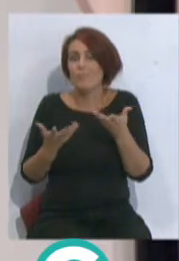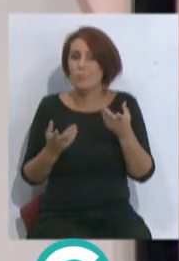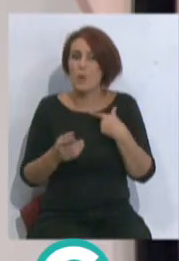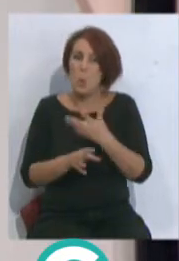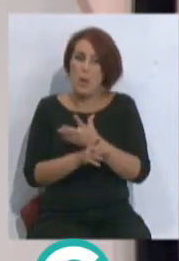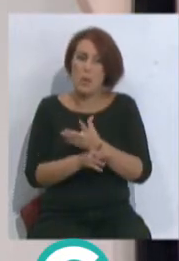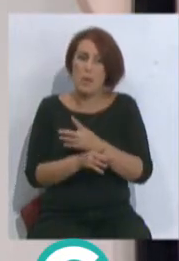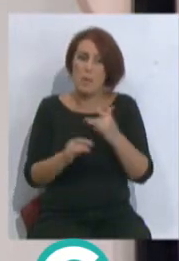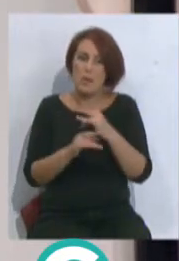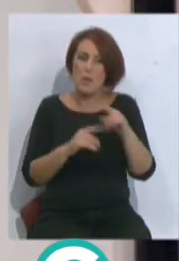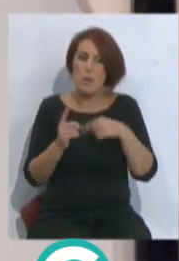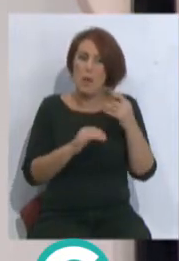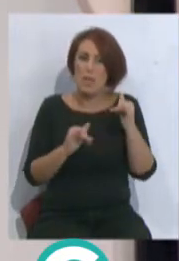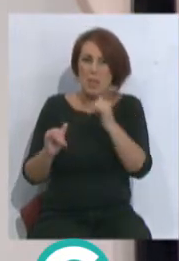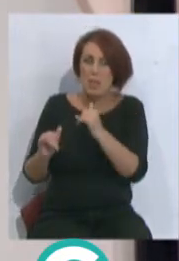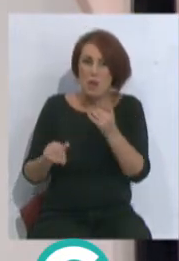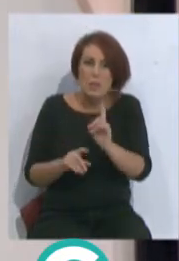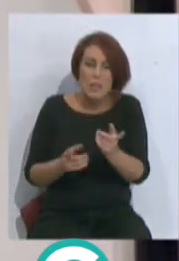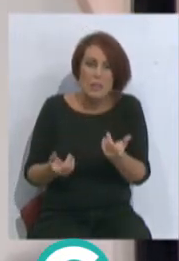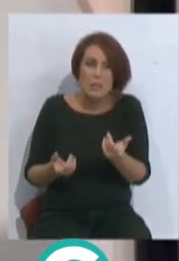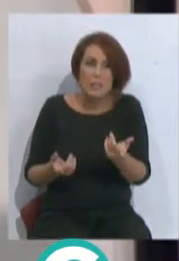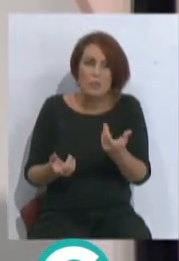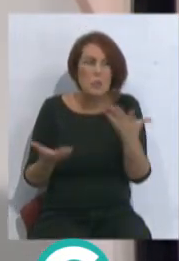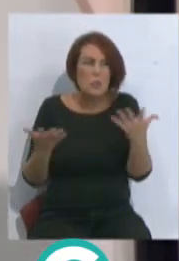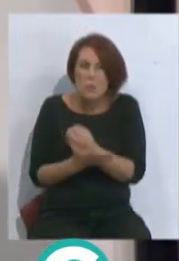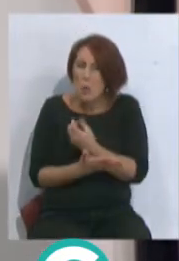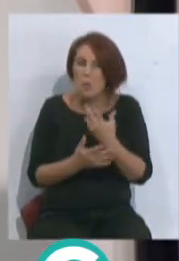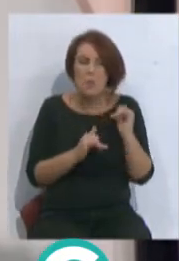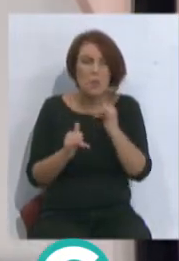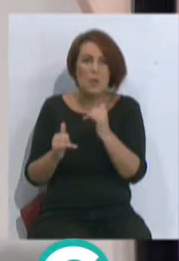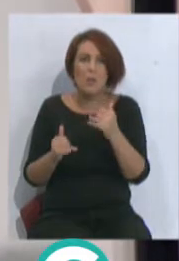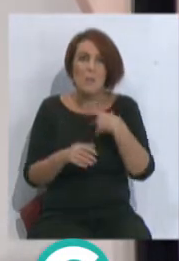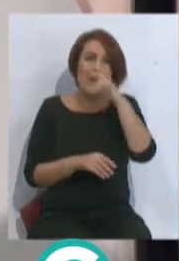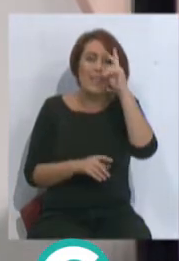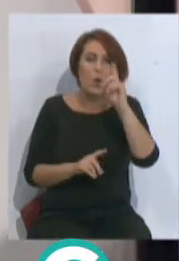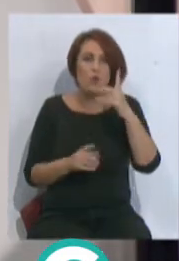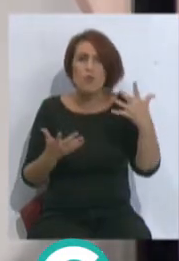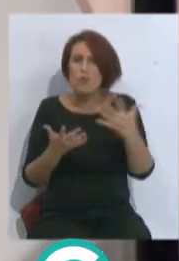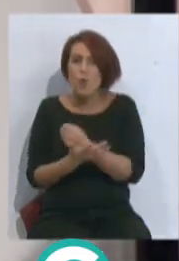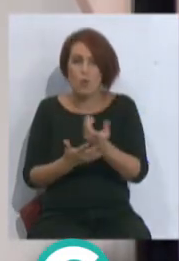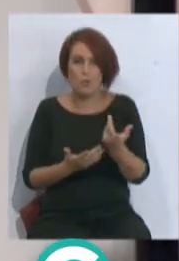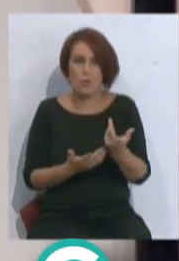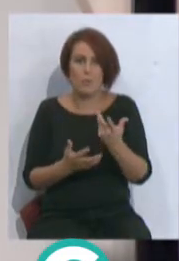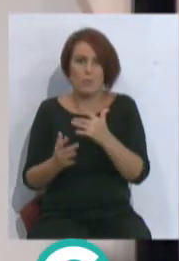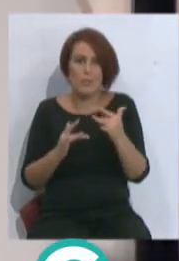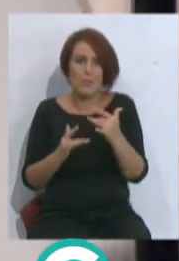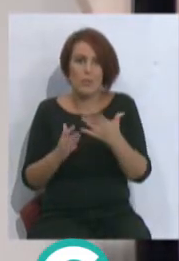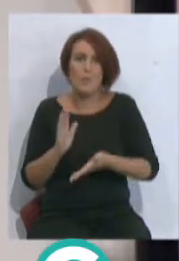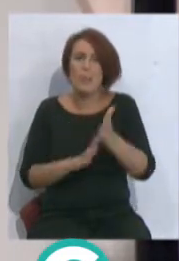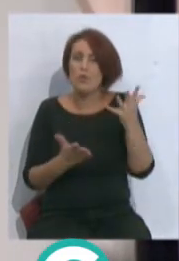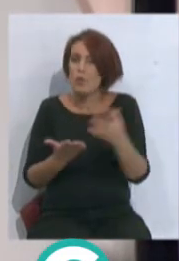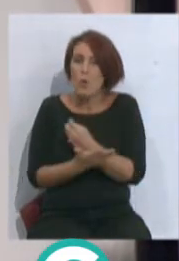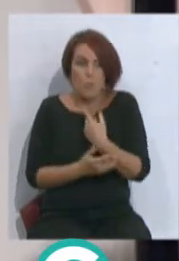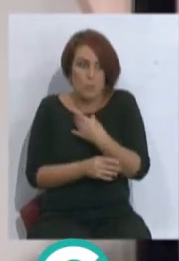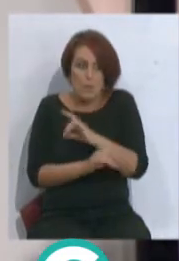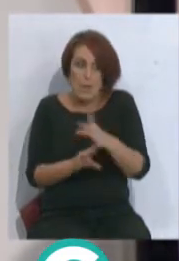cree que los jugadores no salen después de los partidos, todos los partidos? Todos, o sea, no este en Vallecas, sino todos, de verdad que alguien no se cree que salgan todos, salen todos los partidos, yo tengo